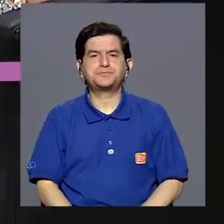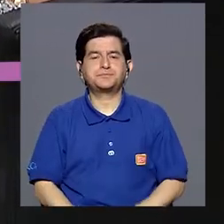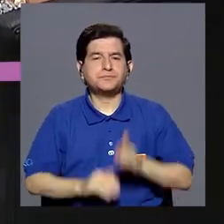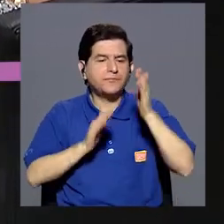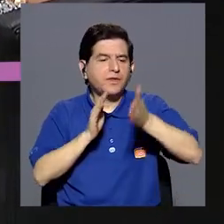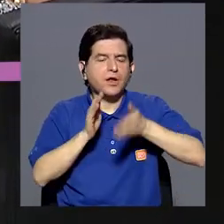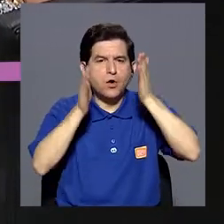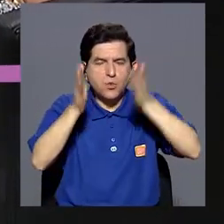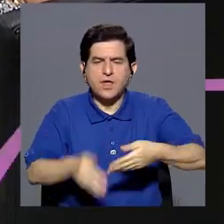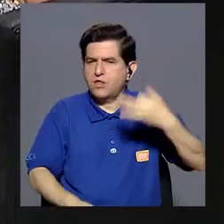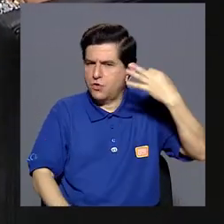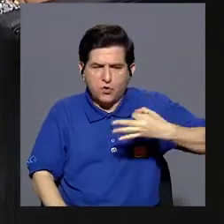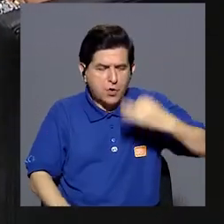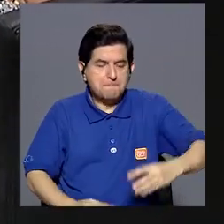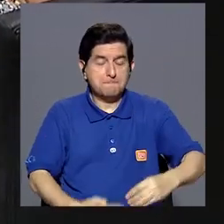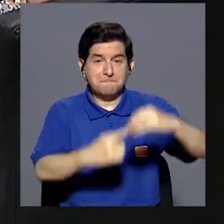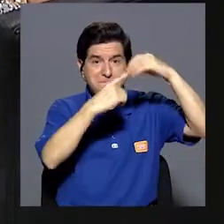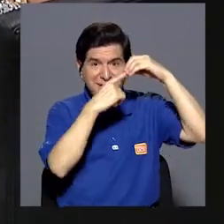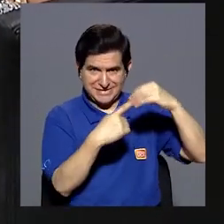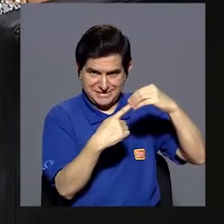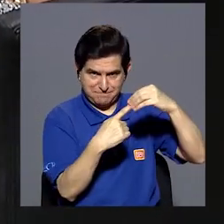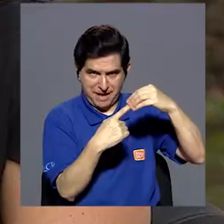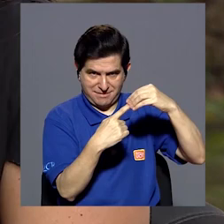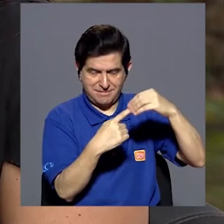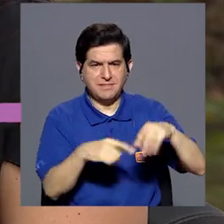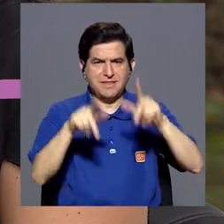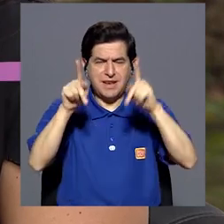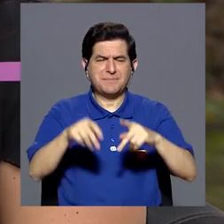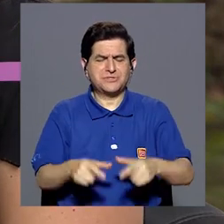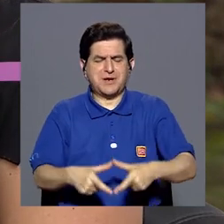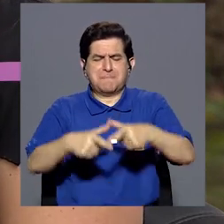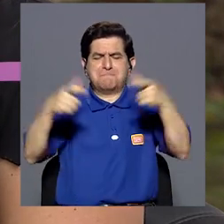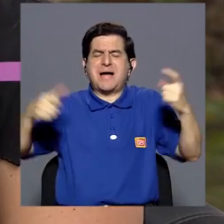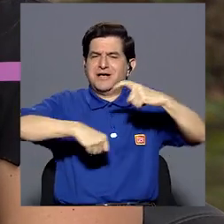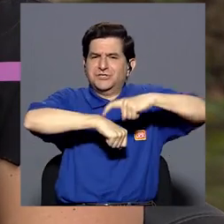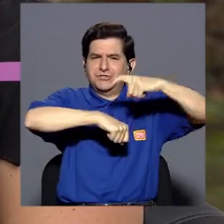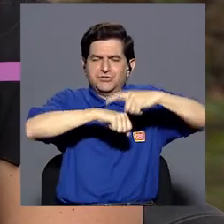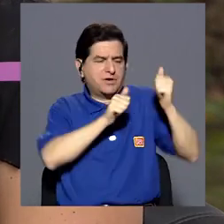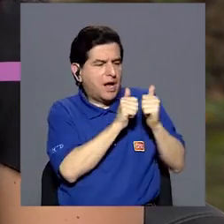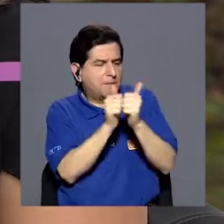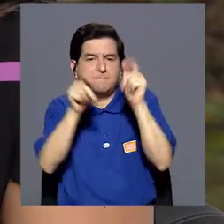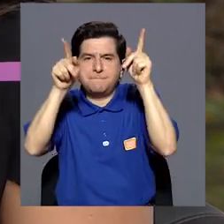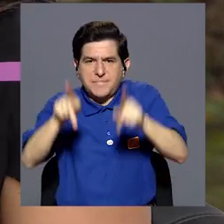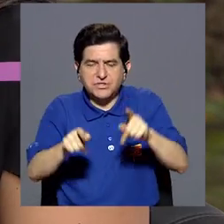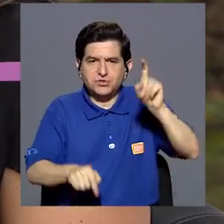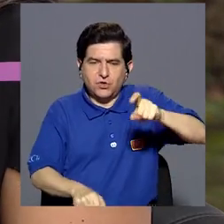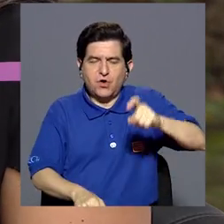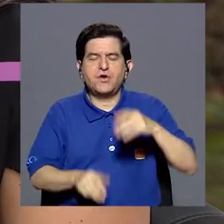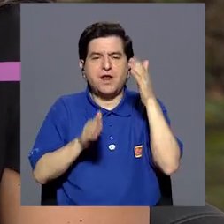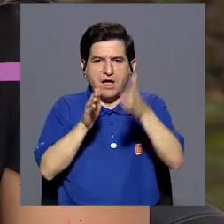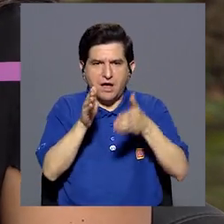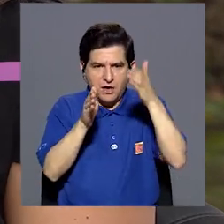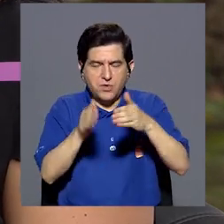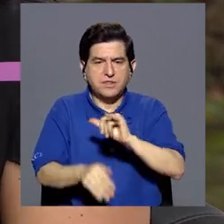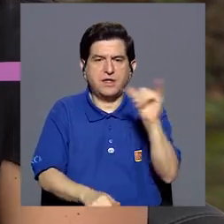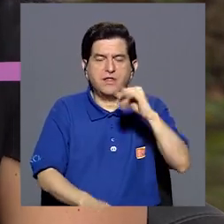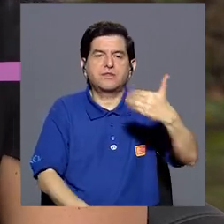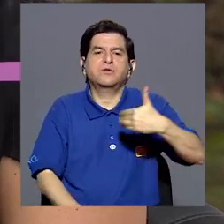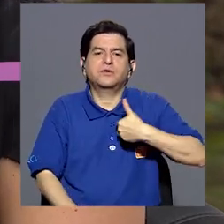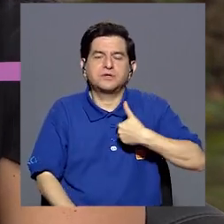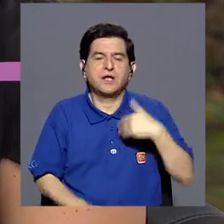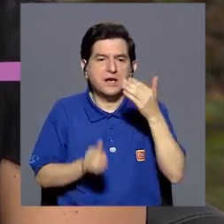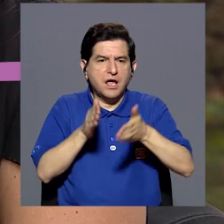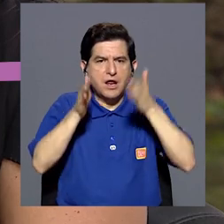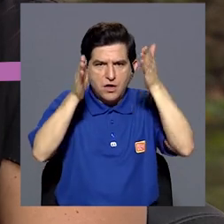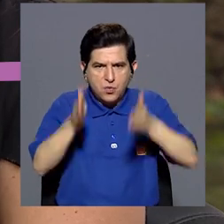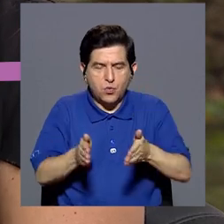diferenciar lo que es el cuidador informal principal, que es el que está la mayor parte del tiempo con la persona que requiere el cuidado, y también